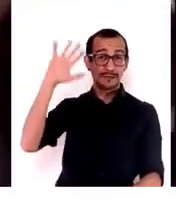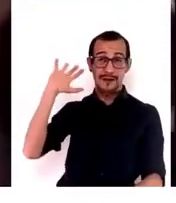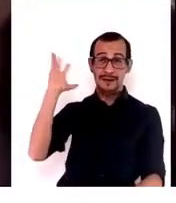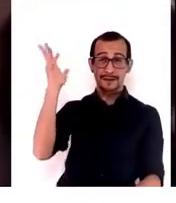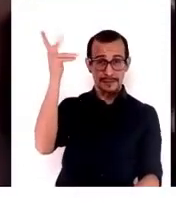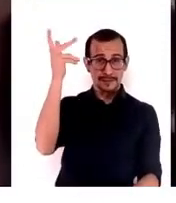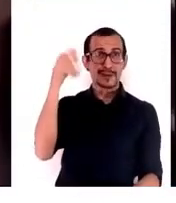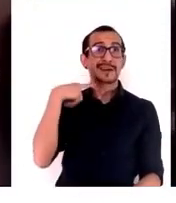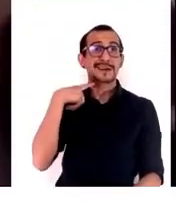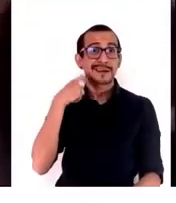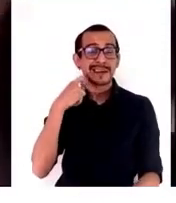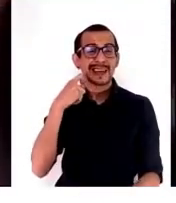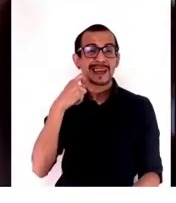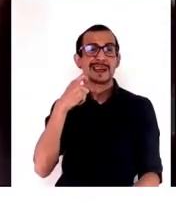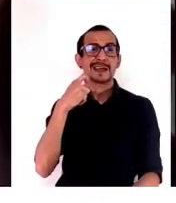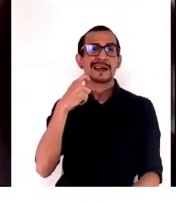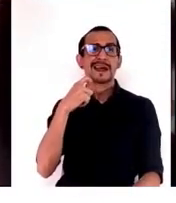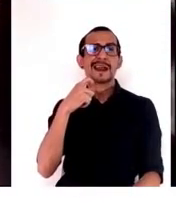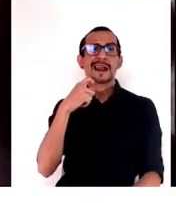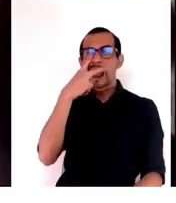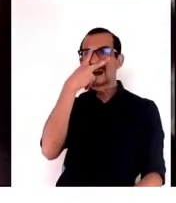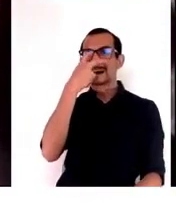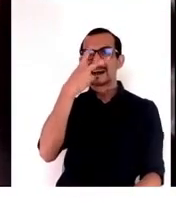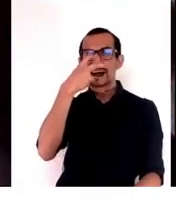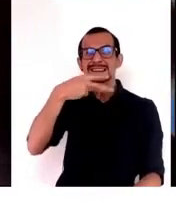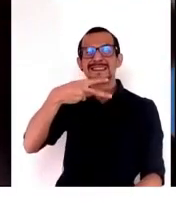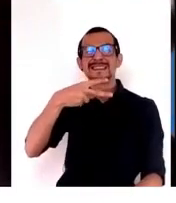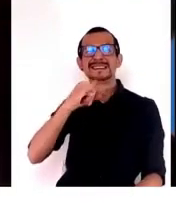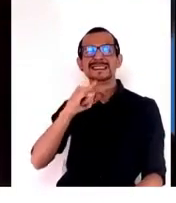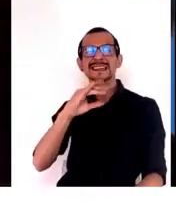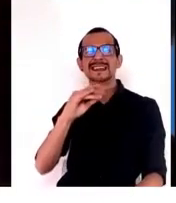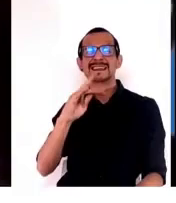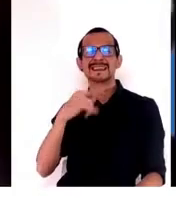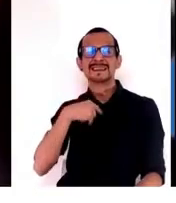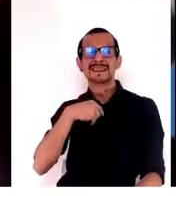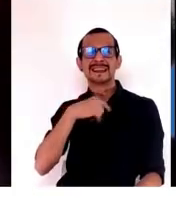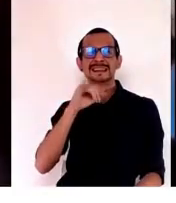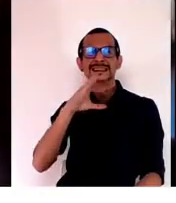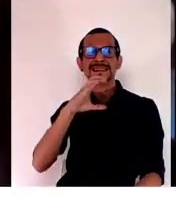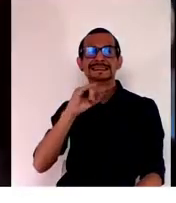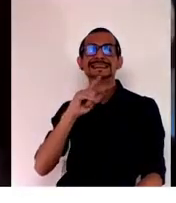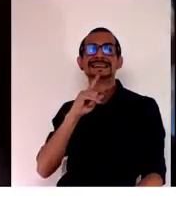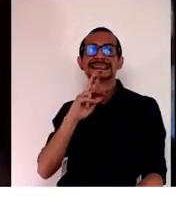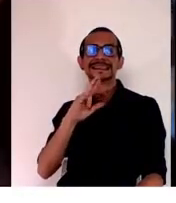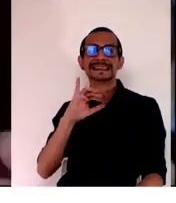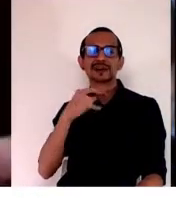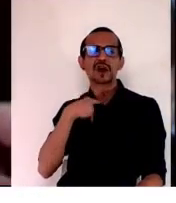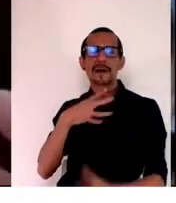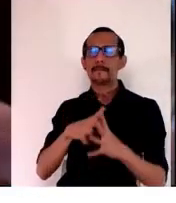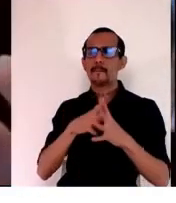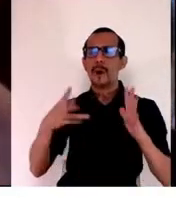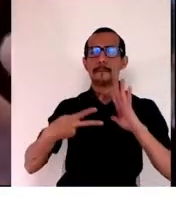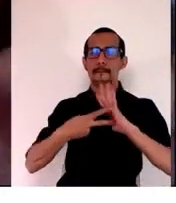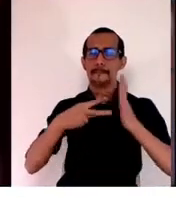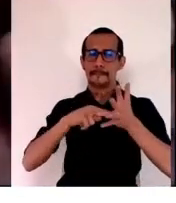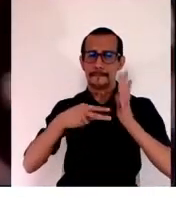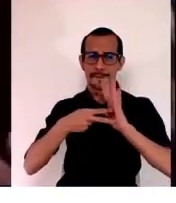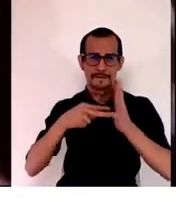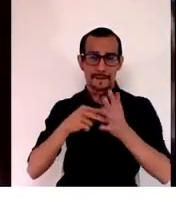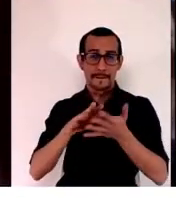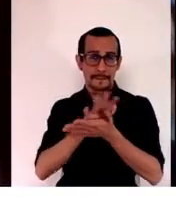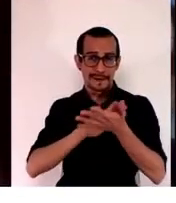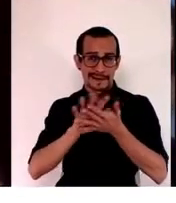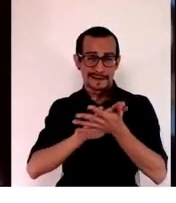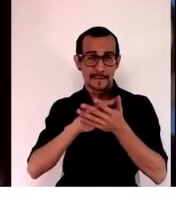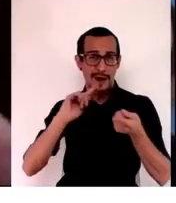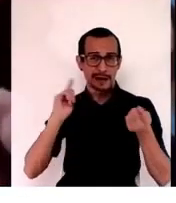hídrico. El estrés hídrico es muy problemático. Porque cuando hablamos de cambio